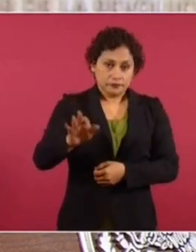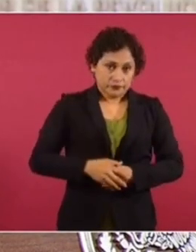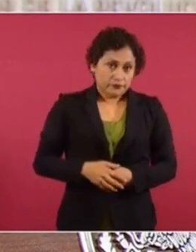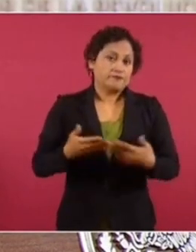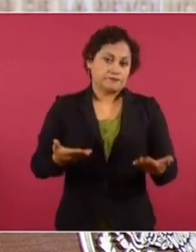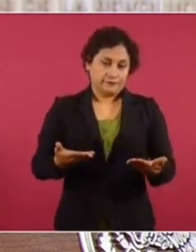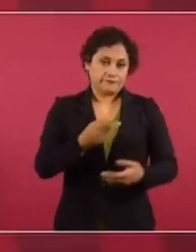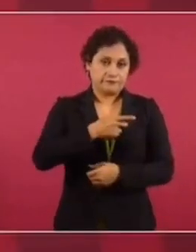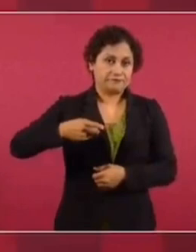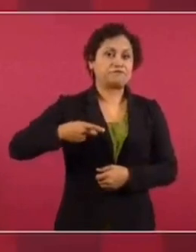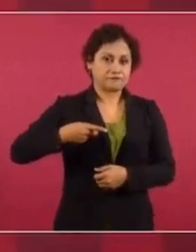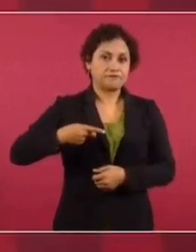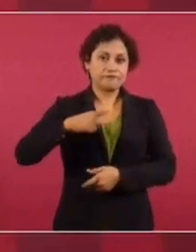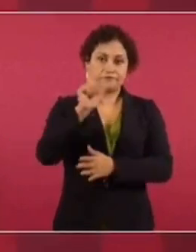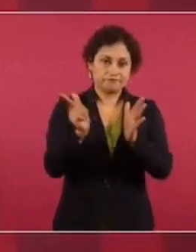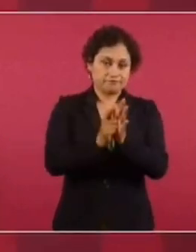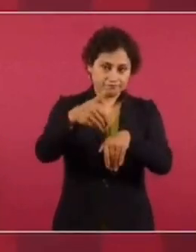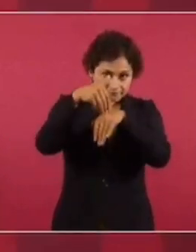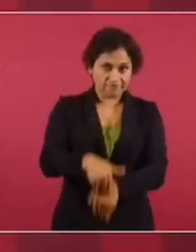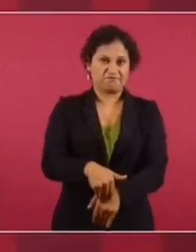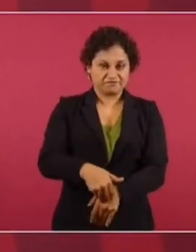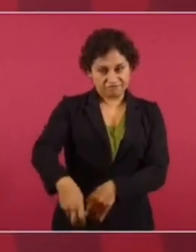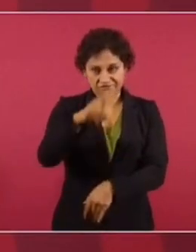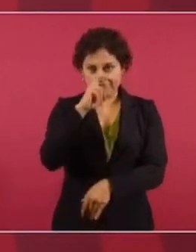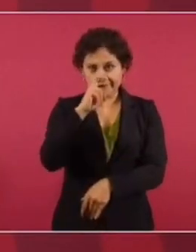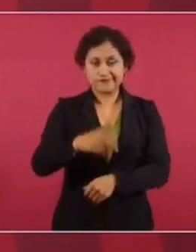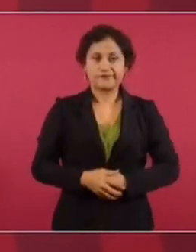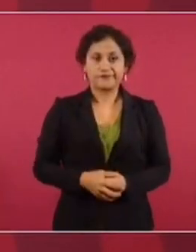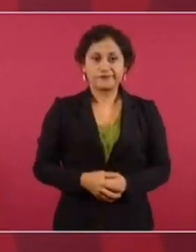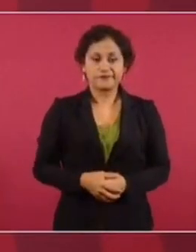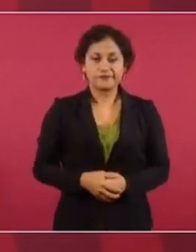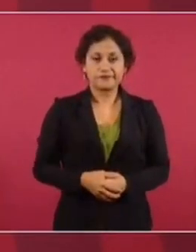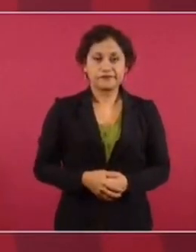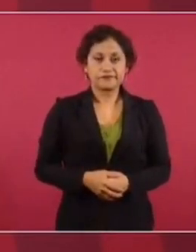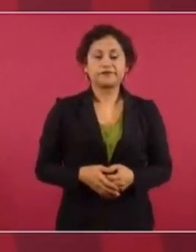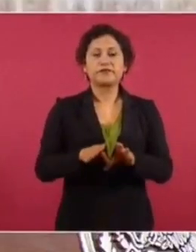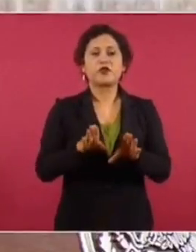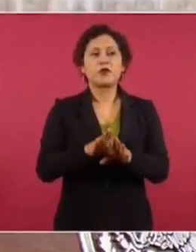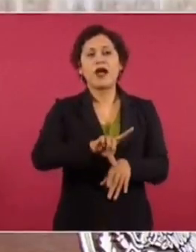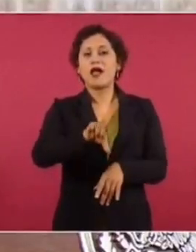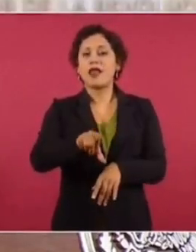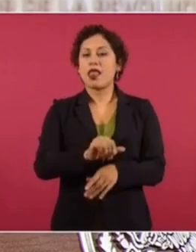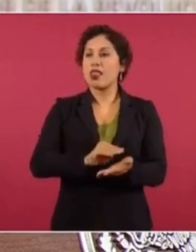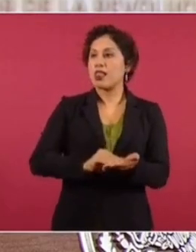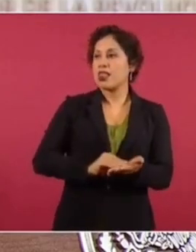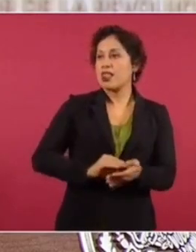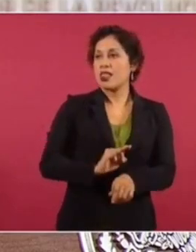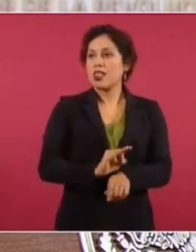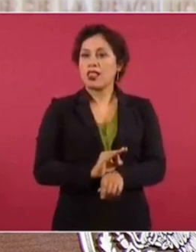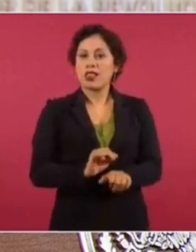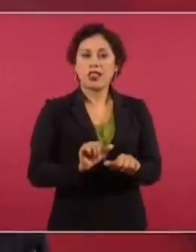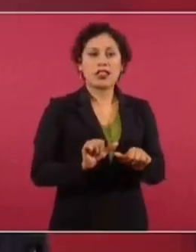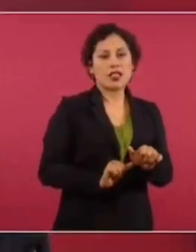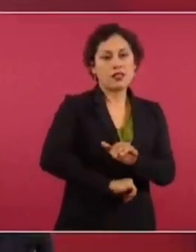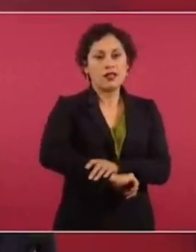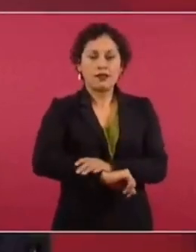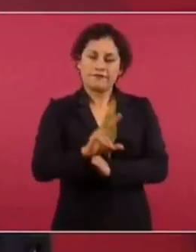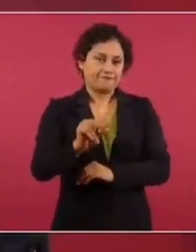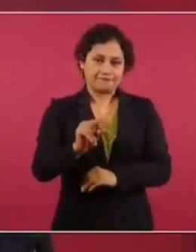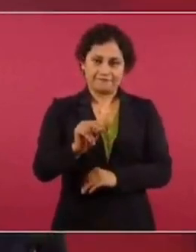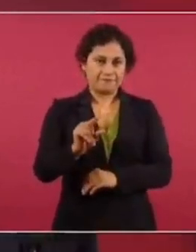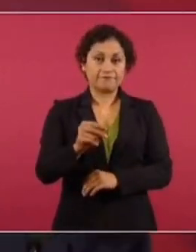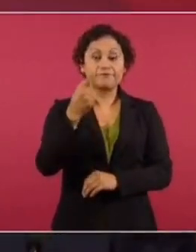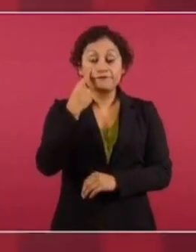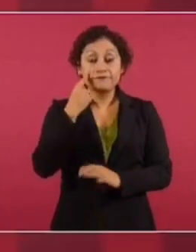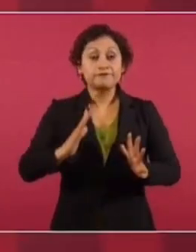Y que se actúe con energía, con rigor, sin contemplaciones, sin influyentismos. La